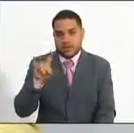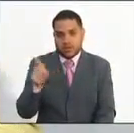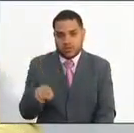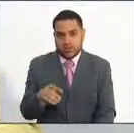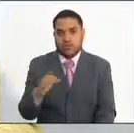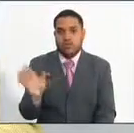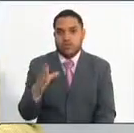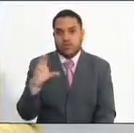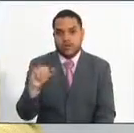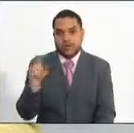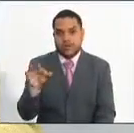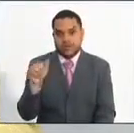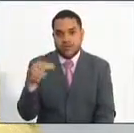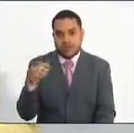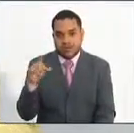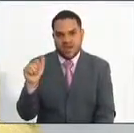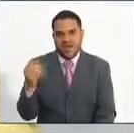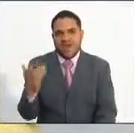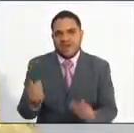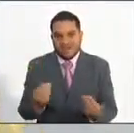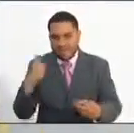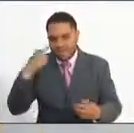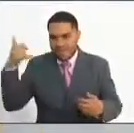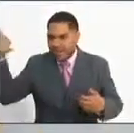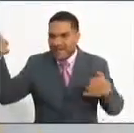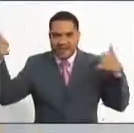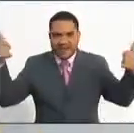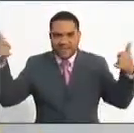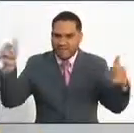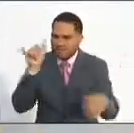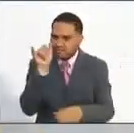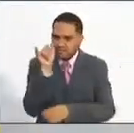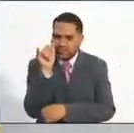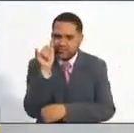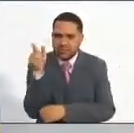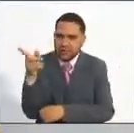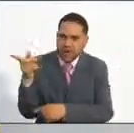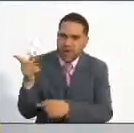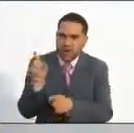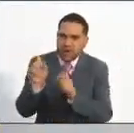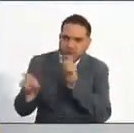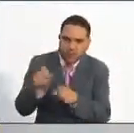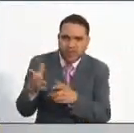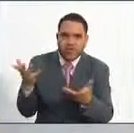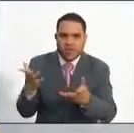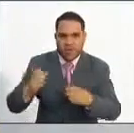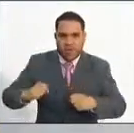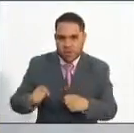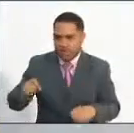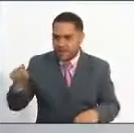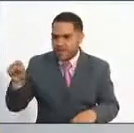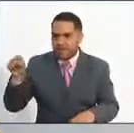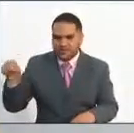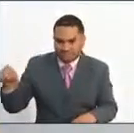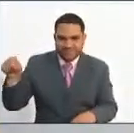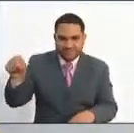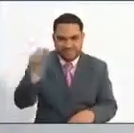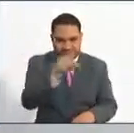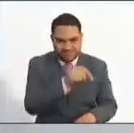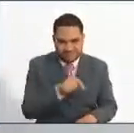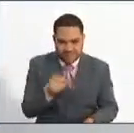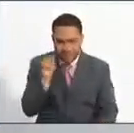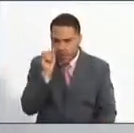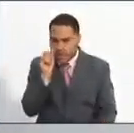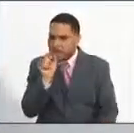Ahora las cámaras de administración pública en acción se han desplazado hasta diferentes puntos de Bogotá como ustedes han visto para tener de